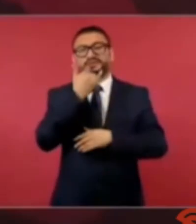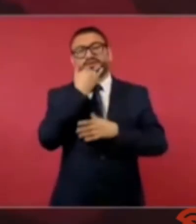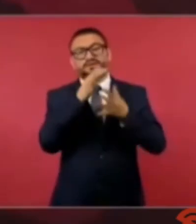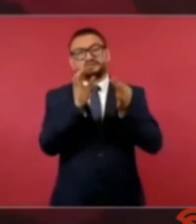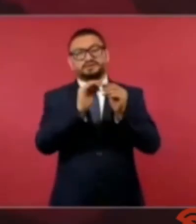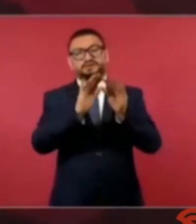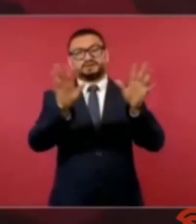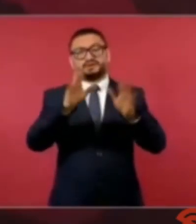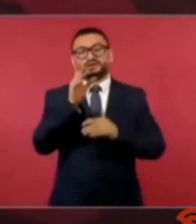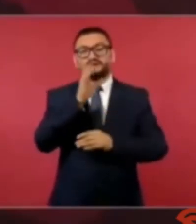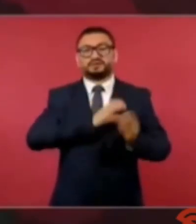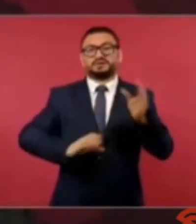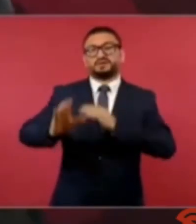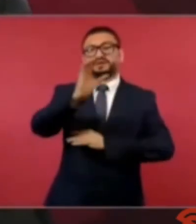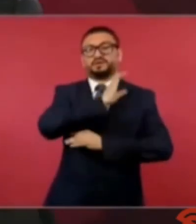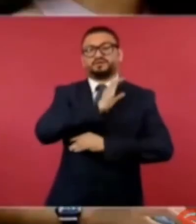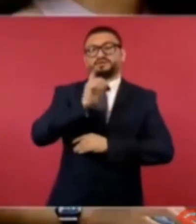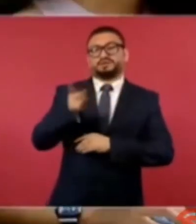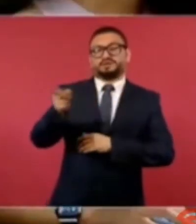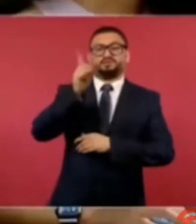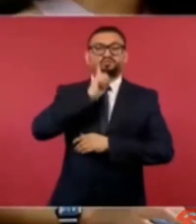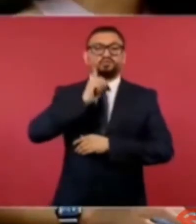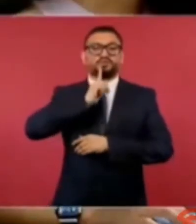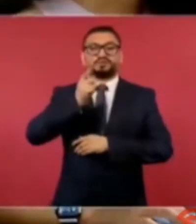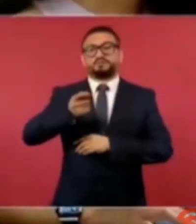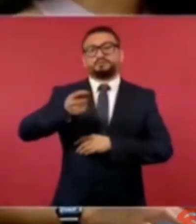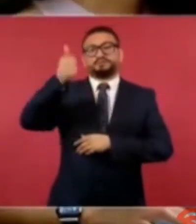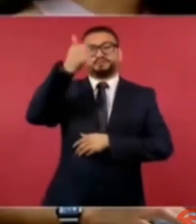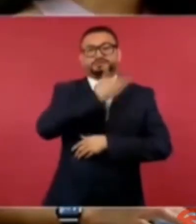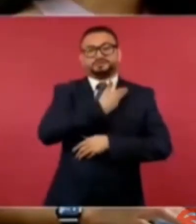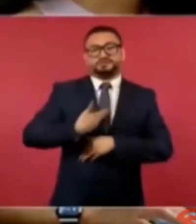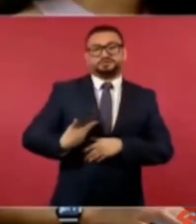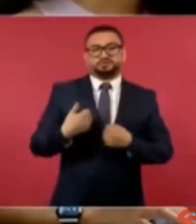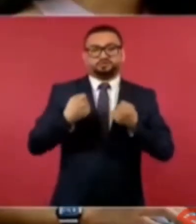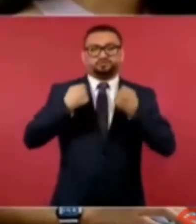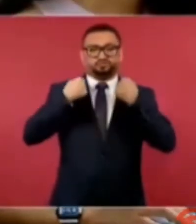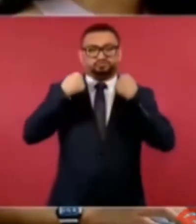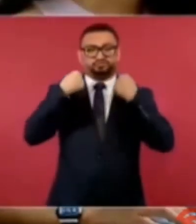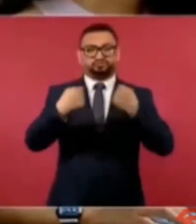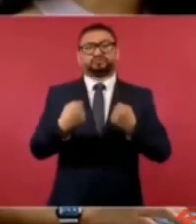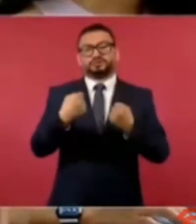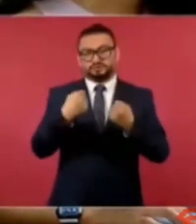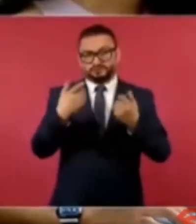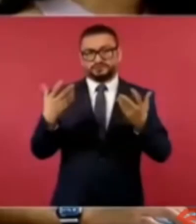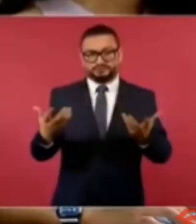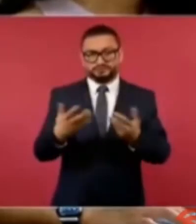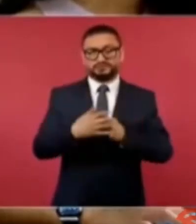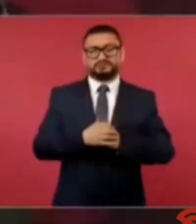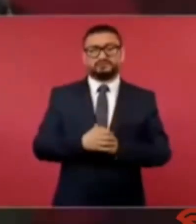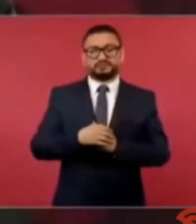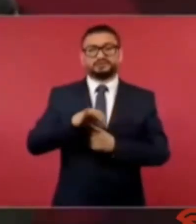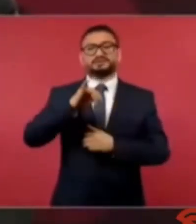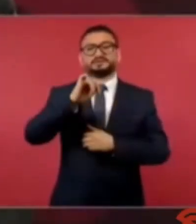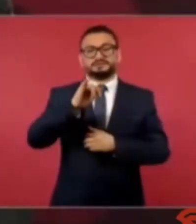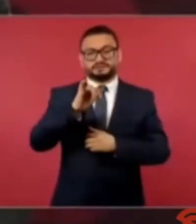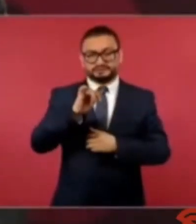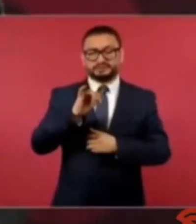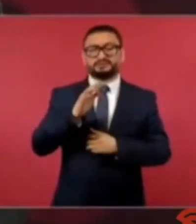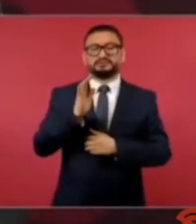Claudia Sheinbaum llegará como una presidenta poderosa poderosísima muy fuerte pero además son